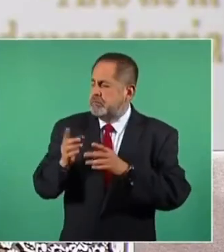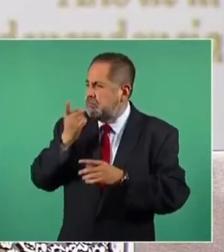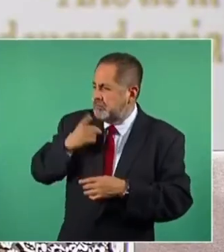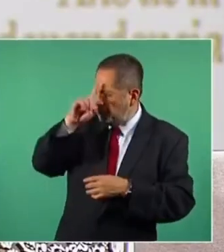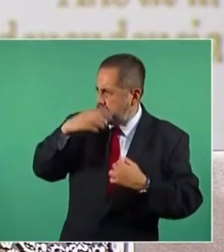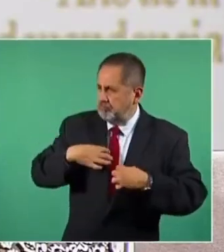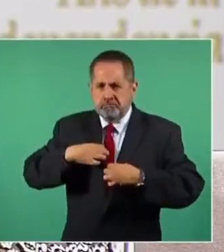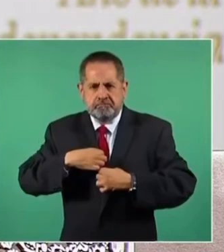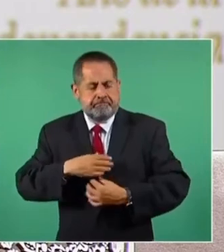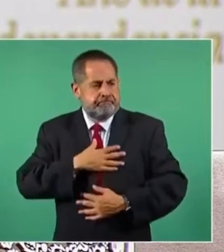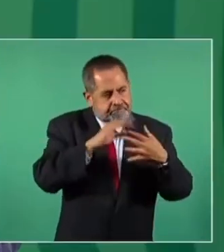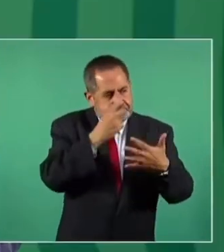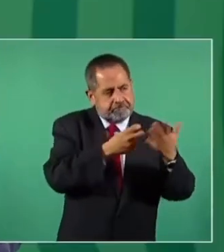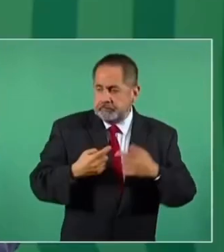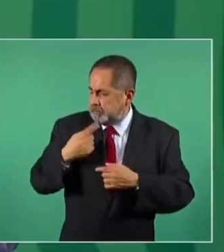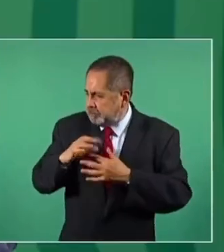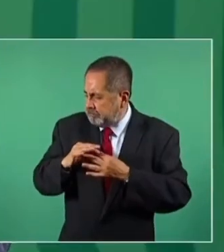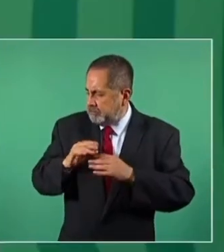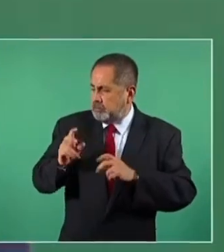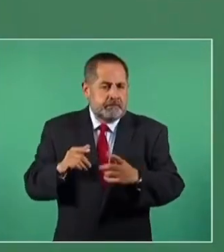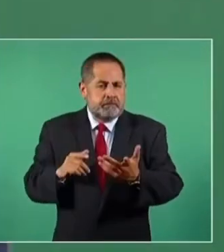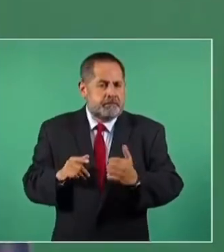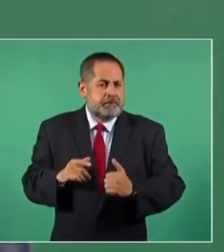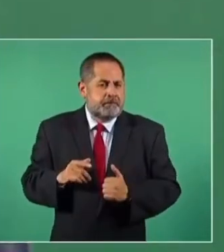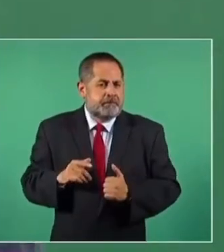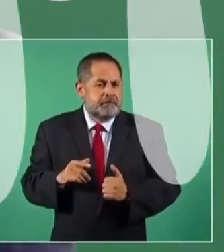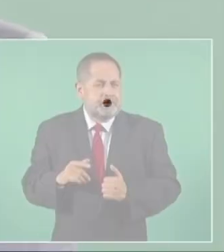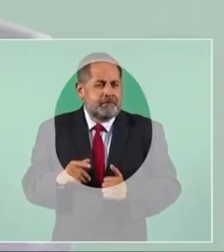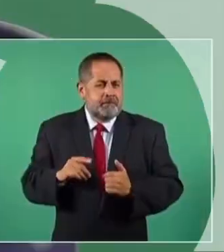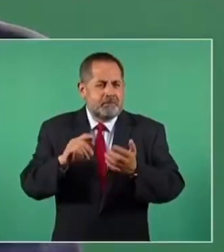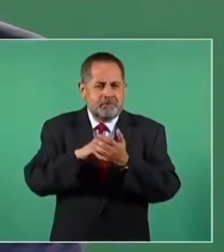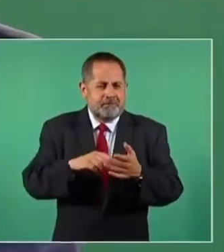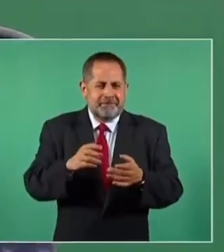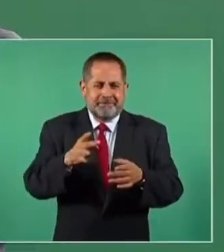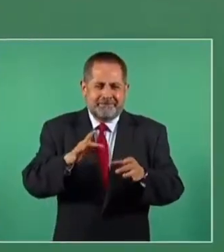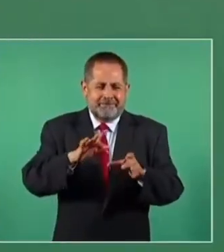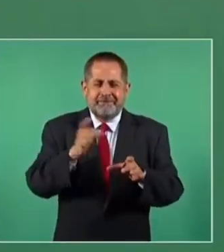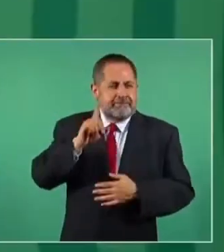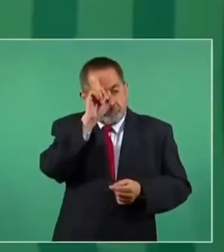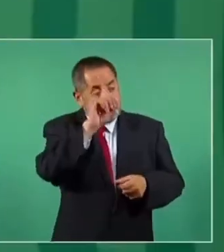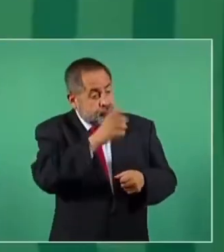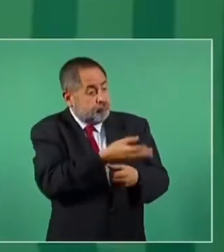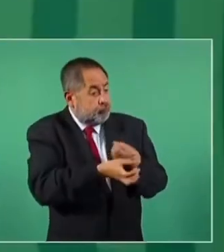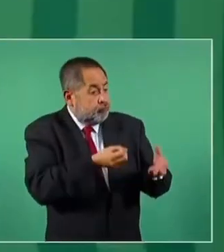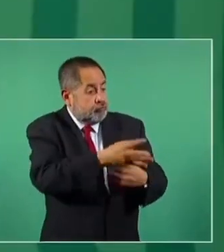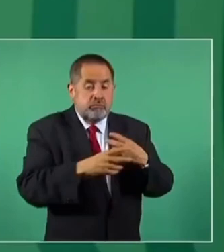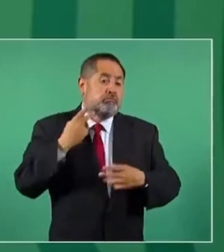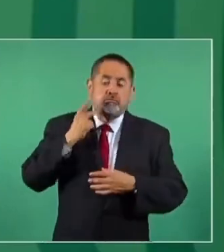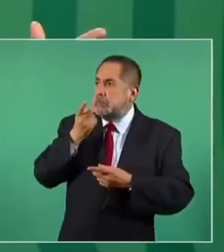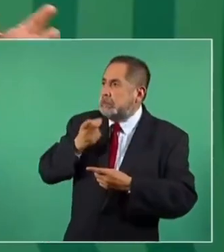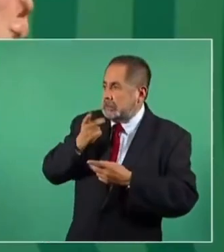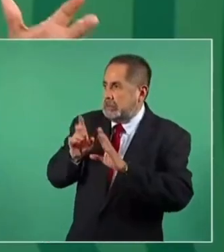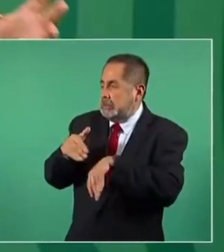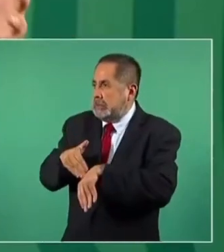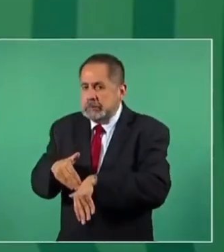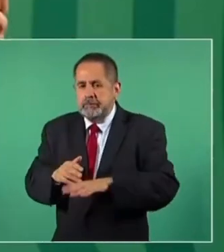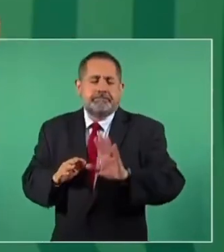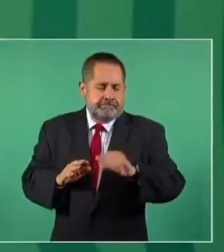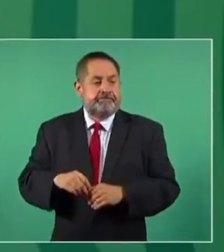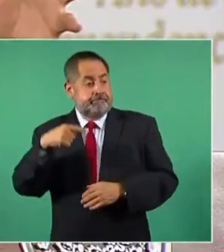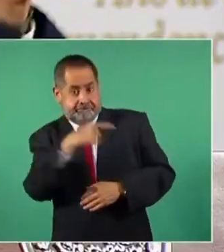arreglarse de una forma, peinarse con moco de gorila. Entonces, este joven